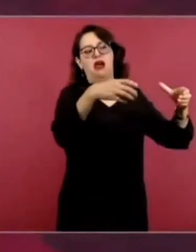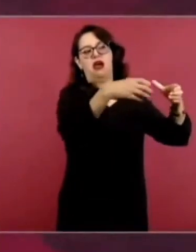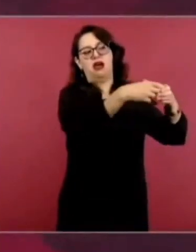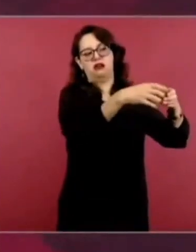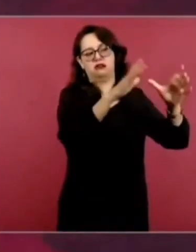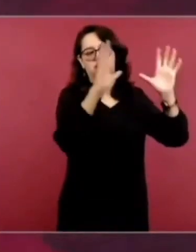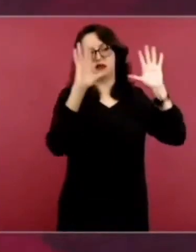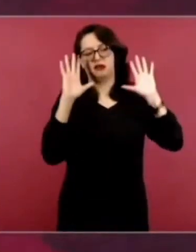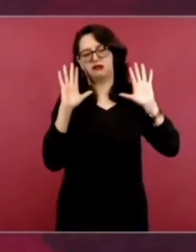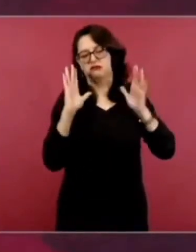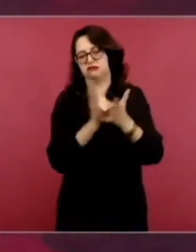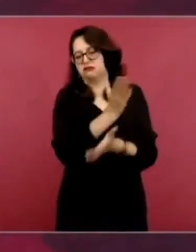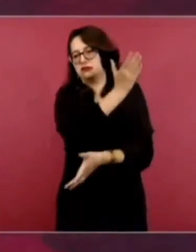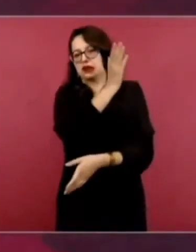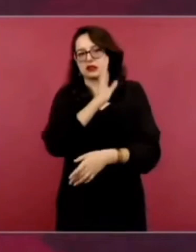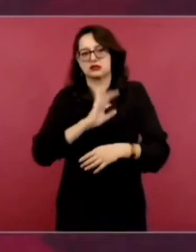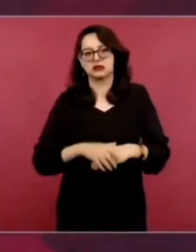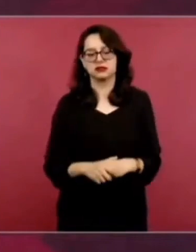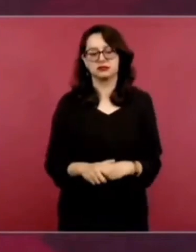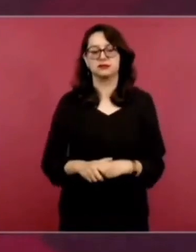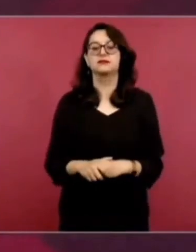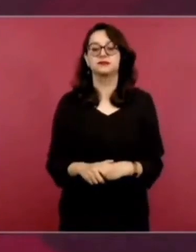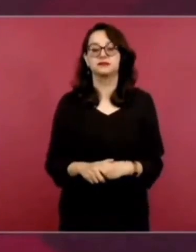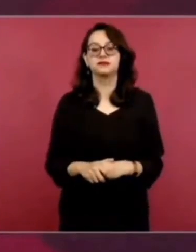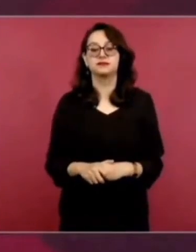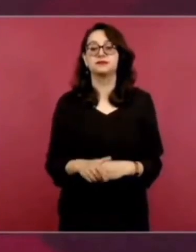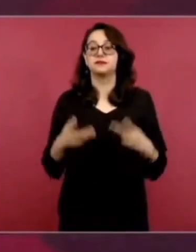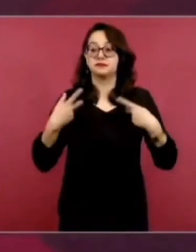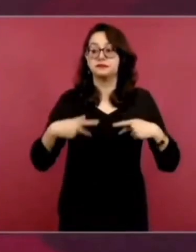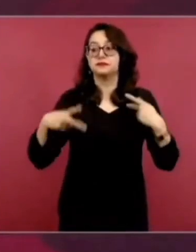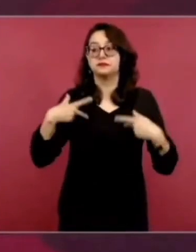honradamente. En eso anda.